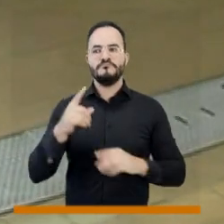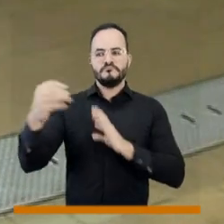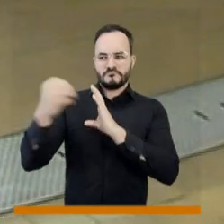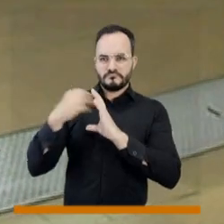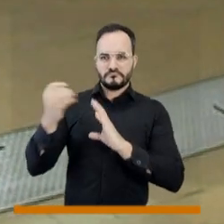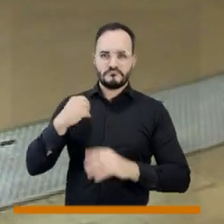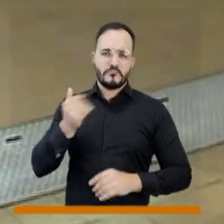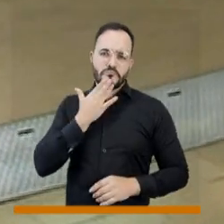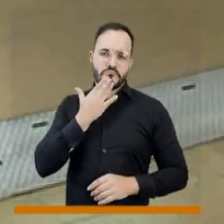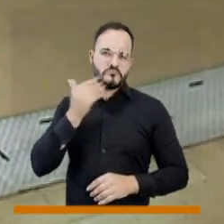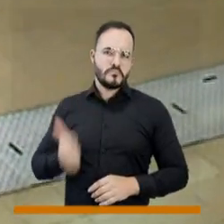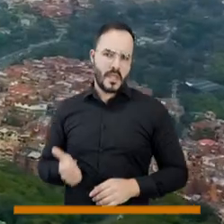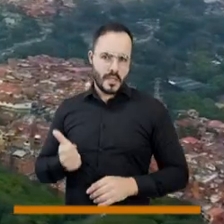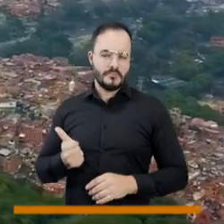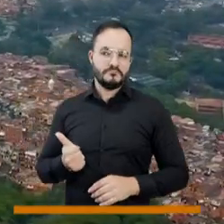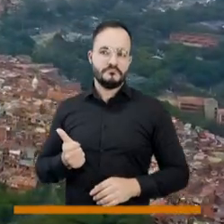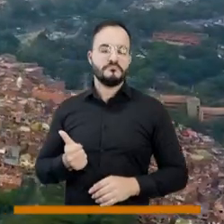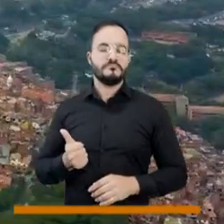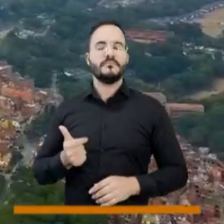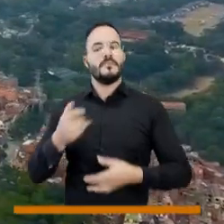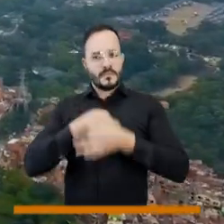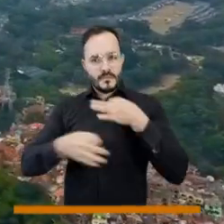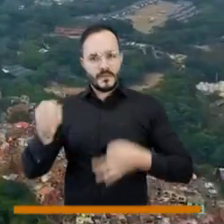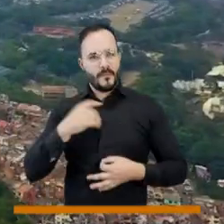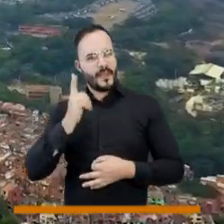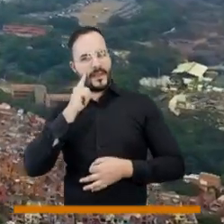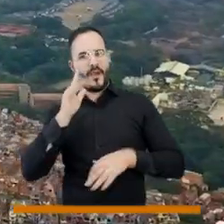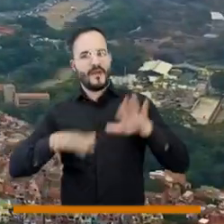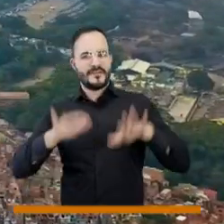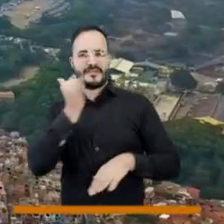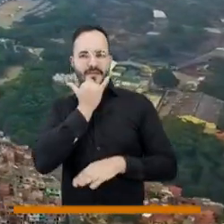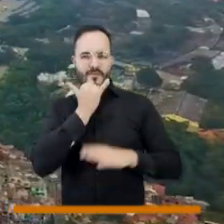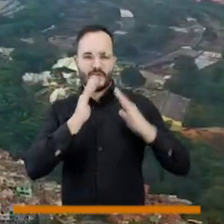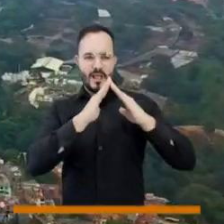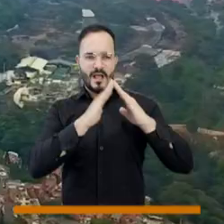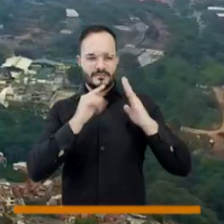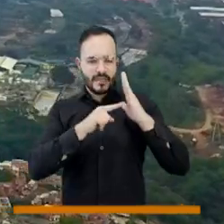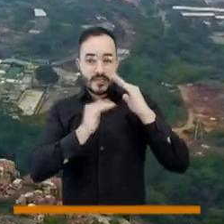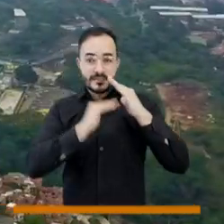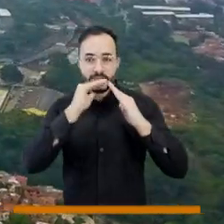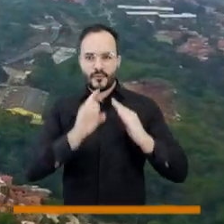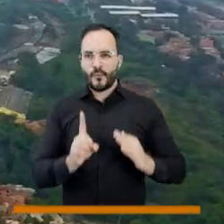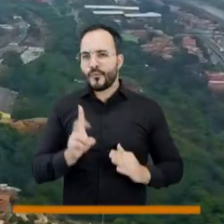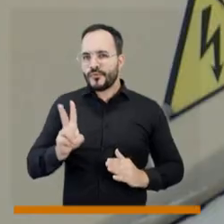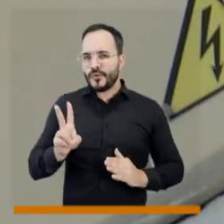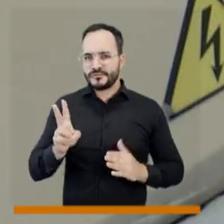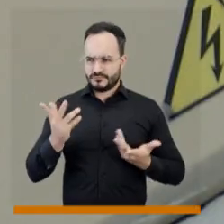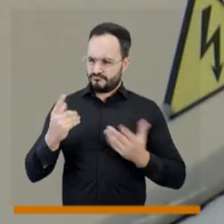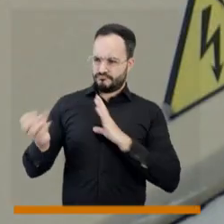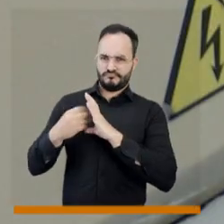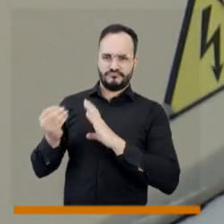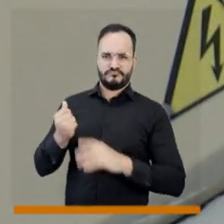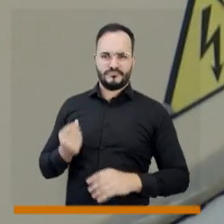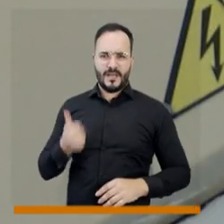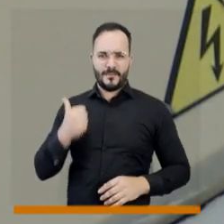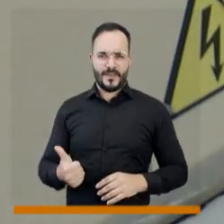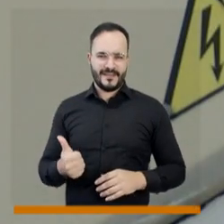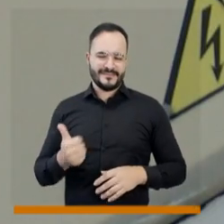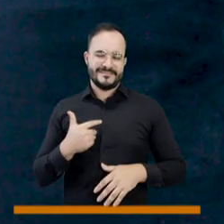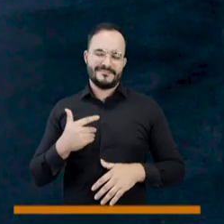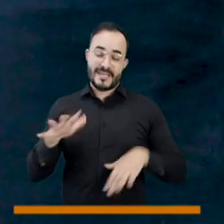viviendas que tienen un nivel de ingreso muy alto y que están calificadas, sin embargo, en el estrato bajo. Entonces, es lo que uno llamaría un